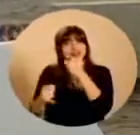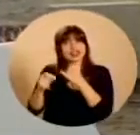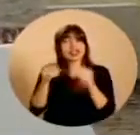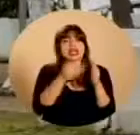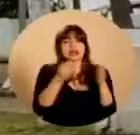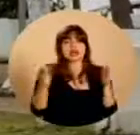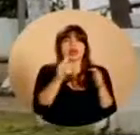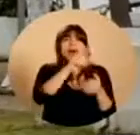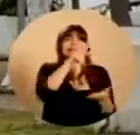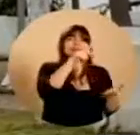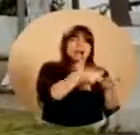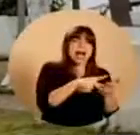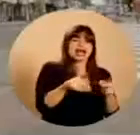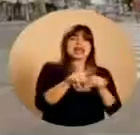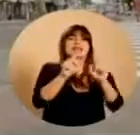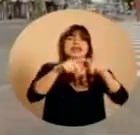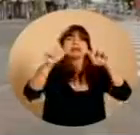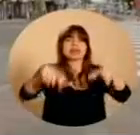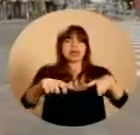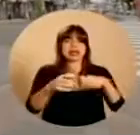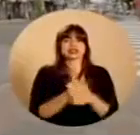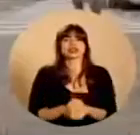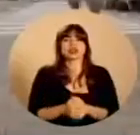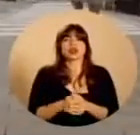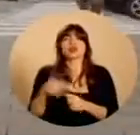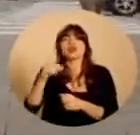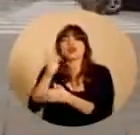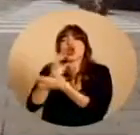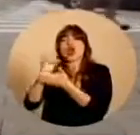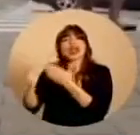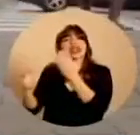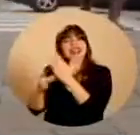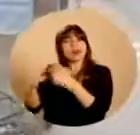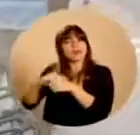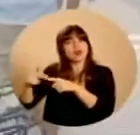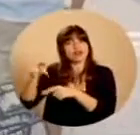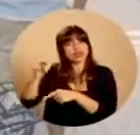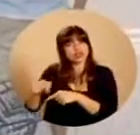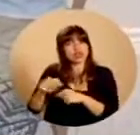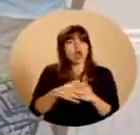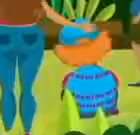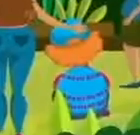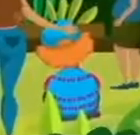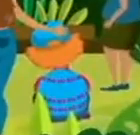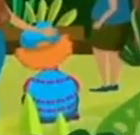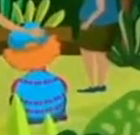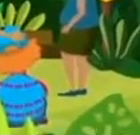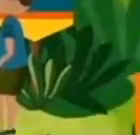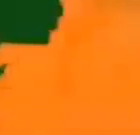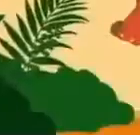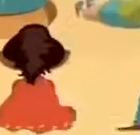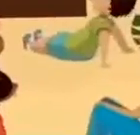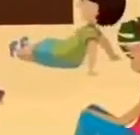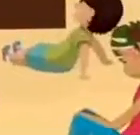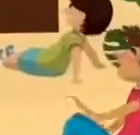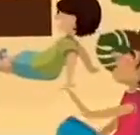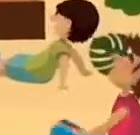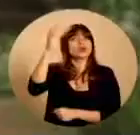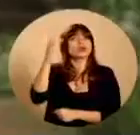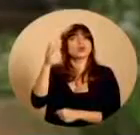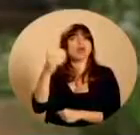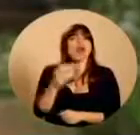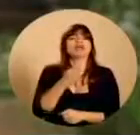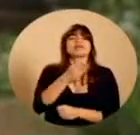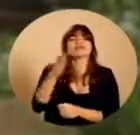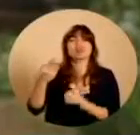Además, se cuenta con el apoyo de muchas instituciones y organizaciones. Así que todos están invitados a disfrutar del arte en la zona sur. El trabajo